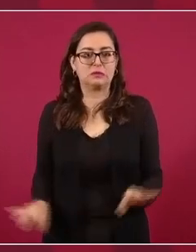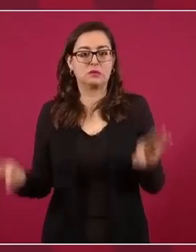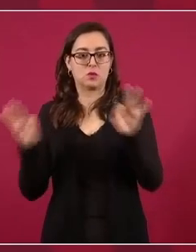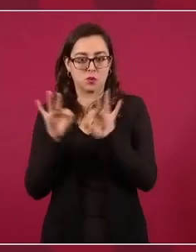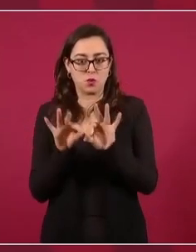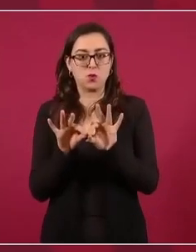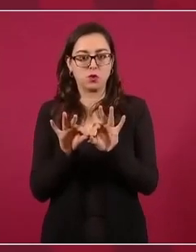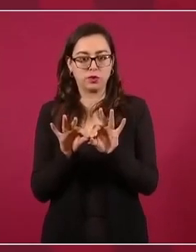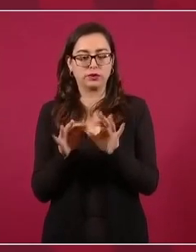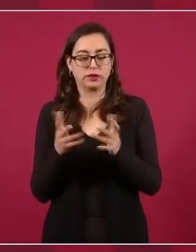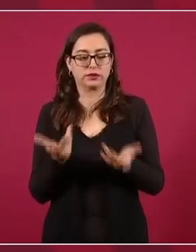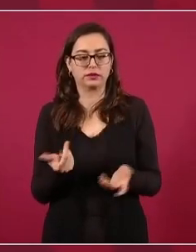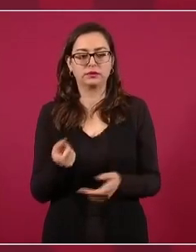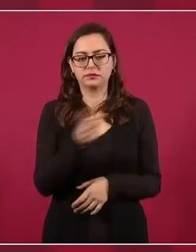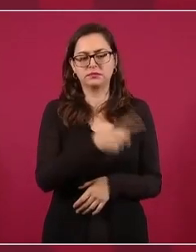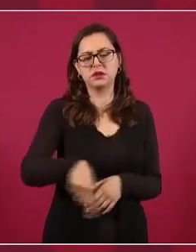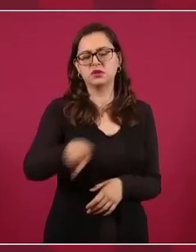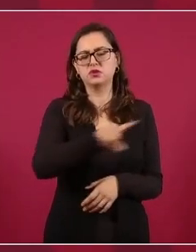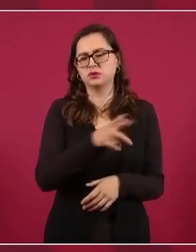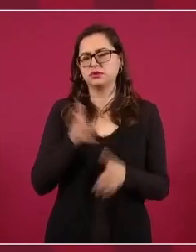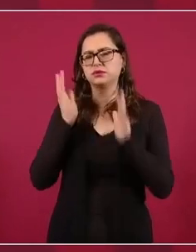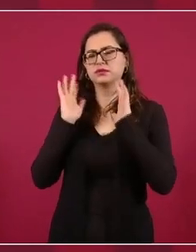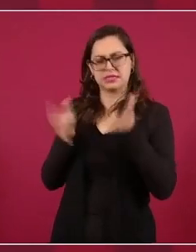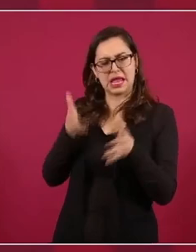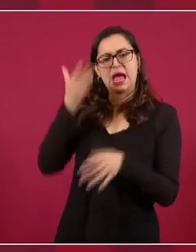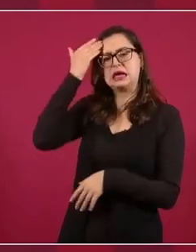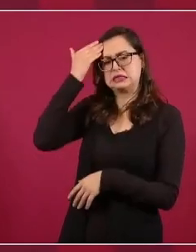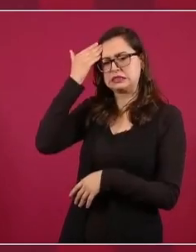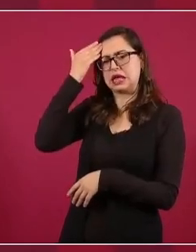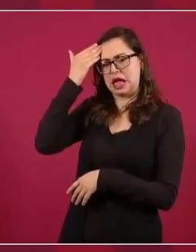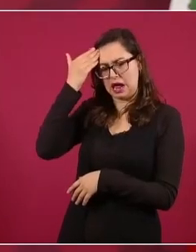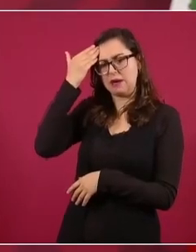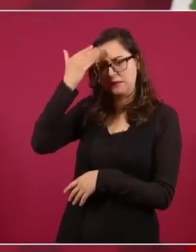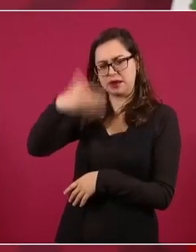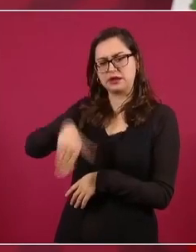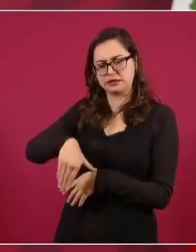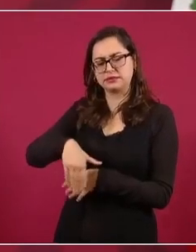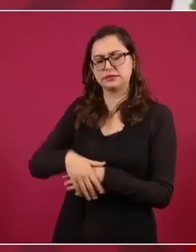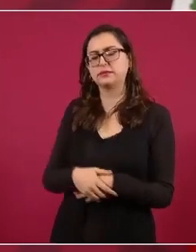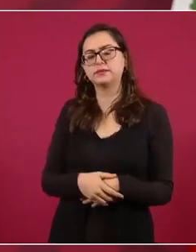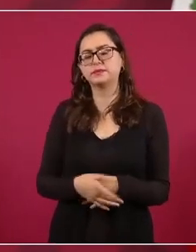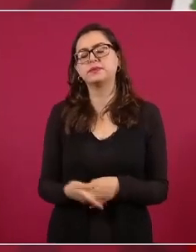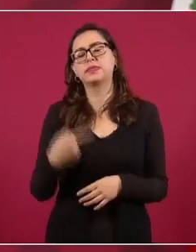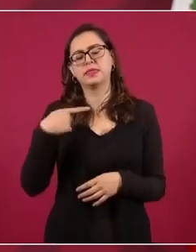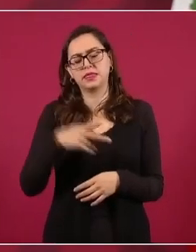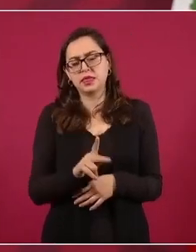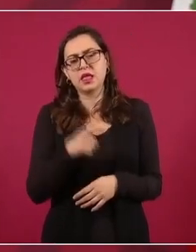creación, elaboración de